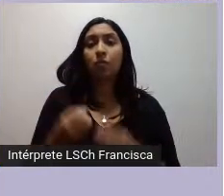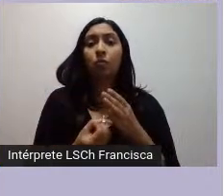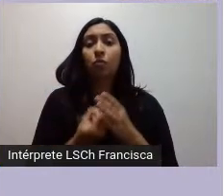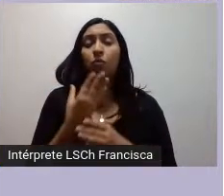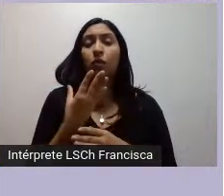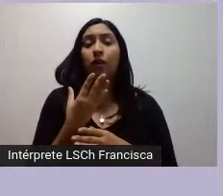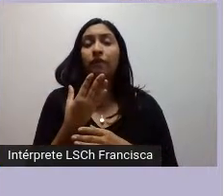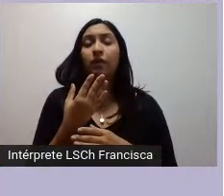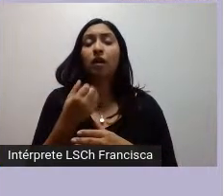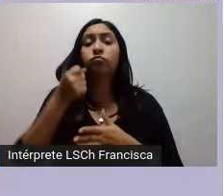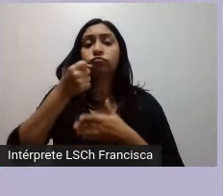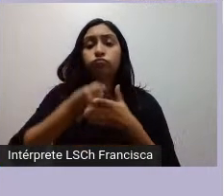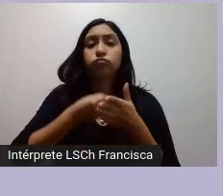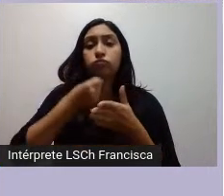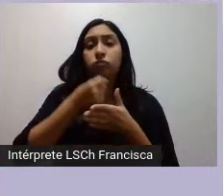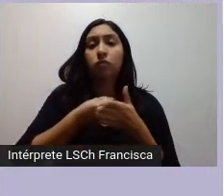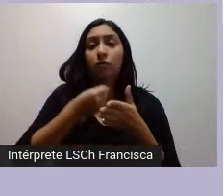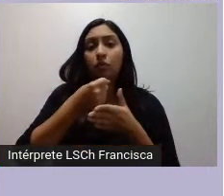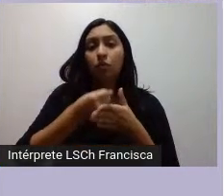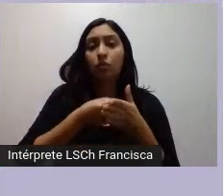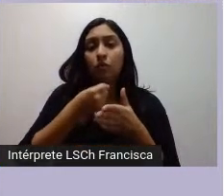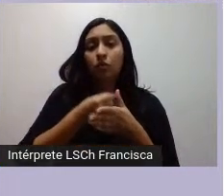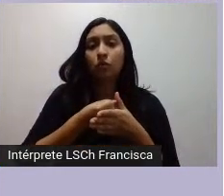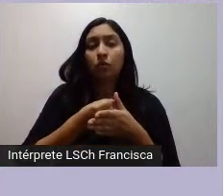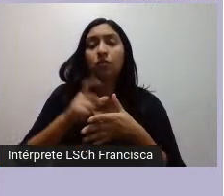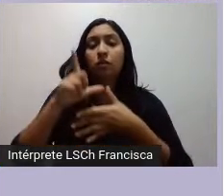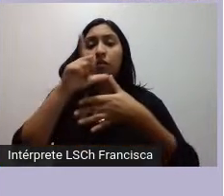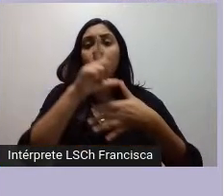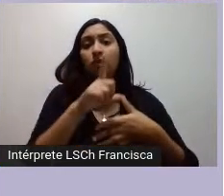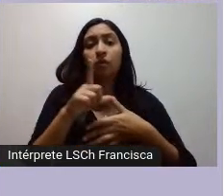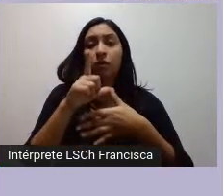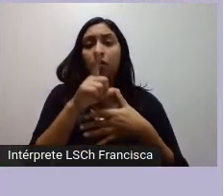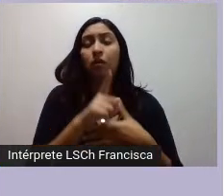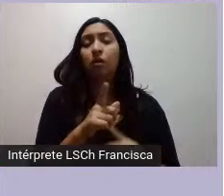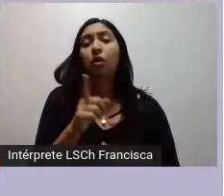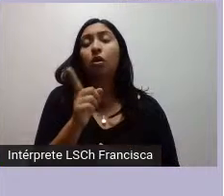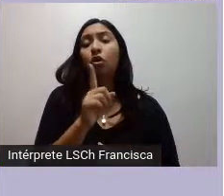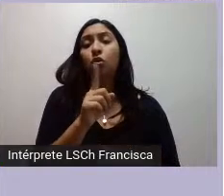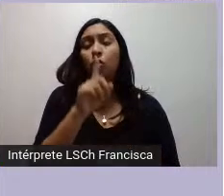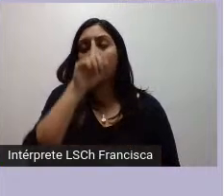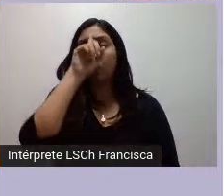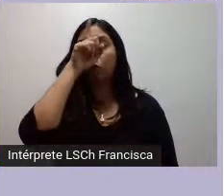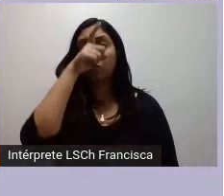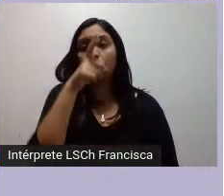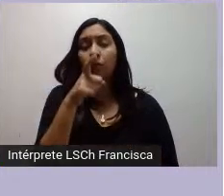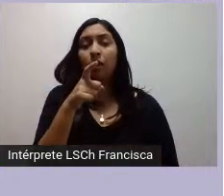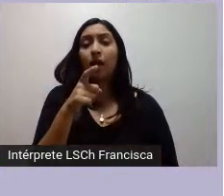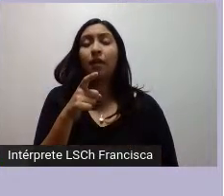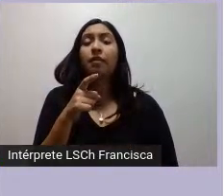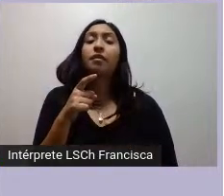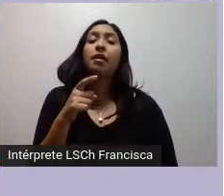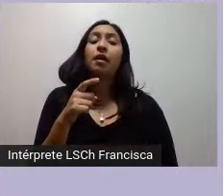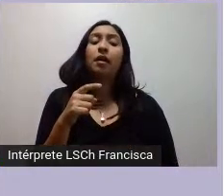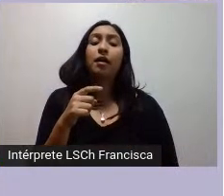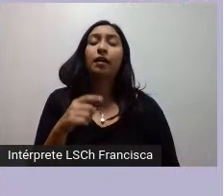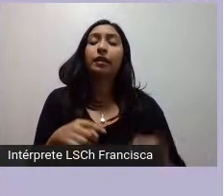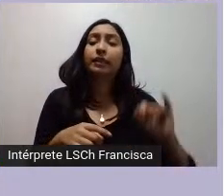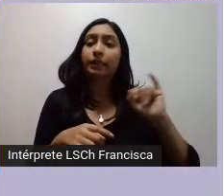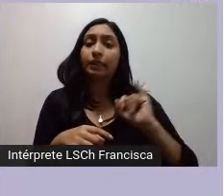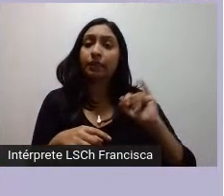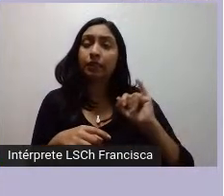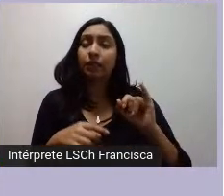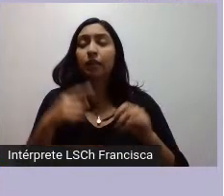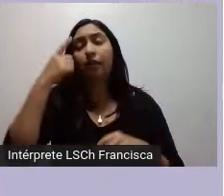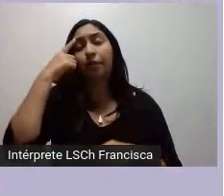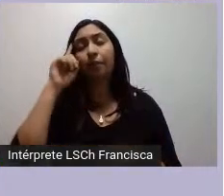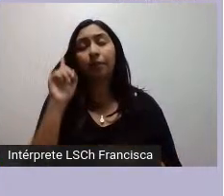no es la clásica brega indigenista o la lucha típica de izquierda y representa un hito en el contexto de la lucha indígena continental tanto por sus